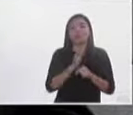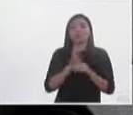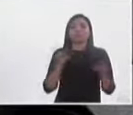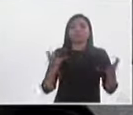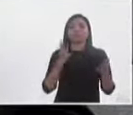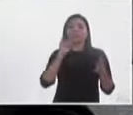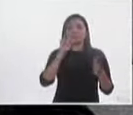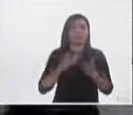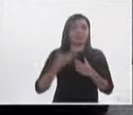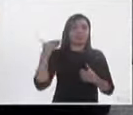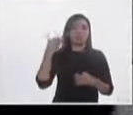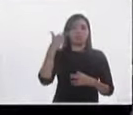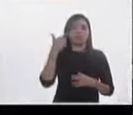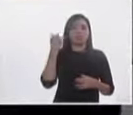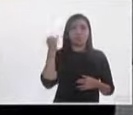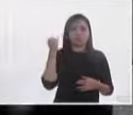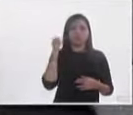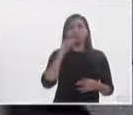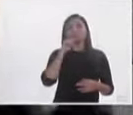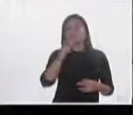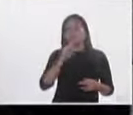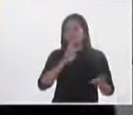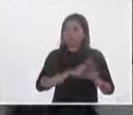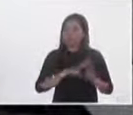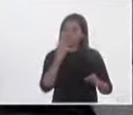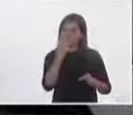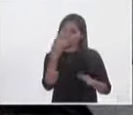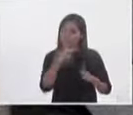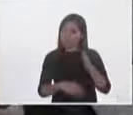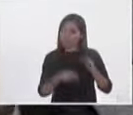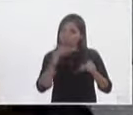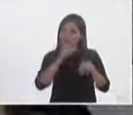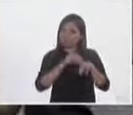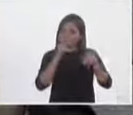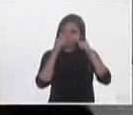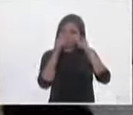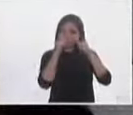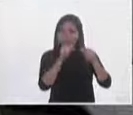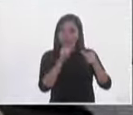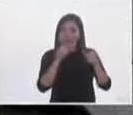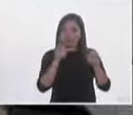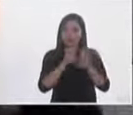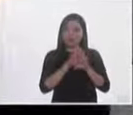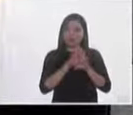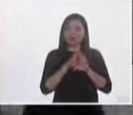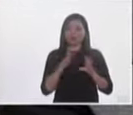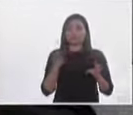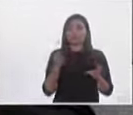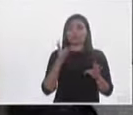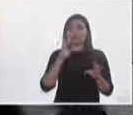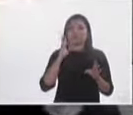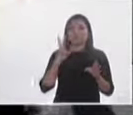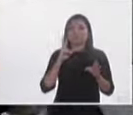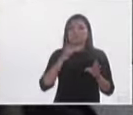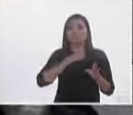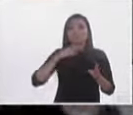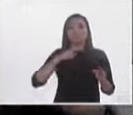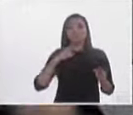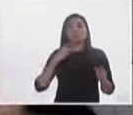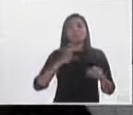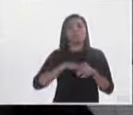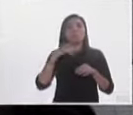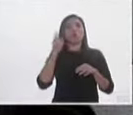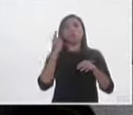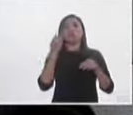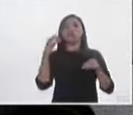importante el 7 de junio. que leerlo muy bien. Hay que leerlo un voto útil ante gobierno. Un voto de castigo interesante que hay que ver los fenómenos